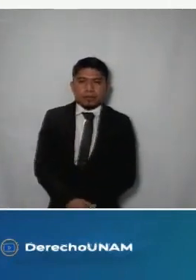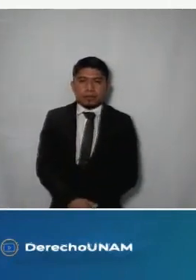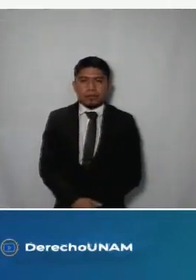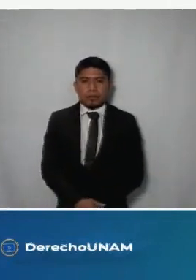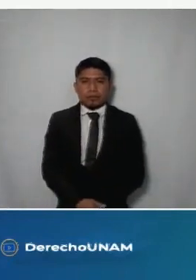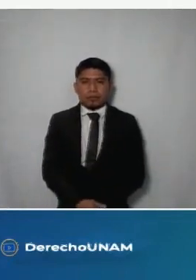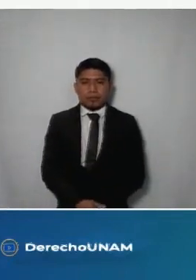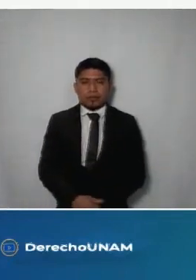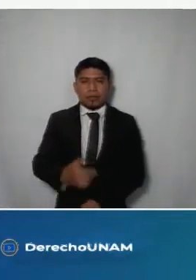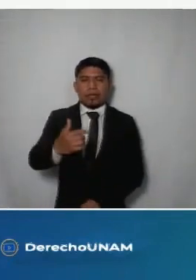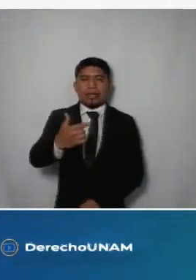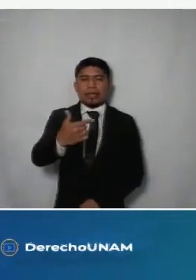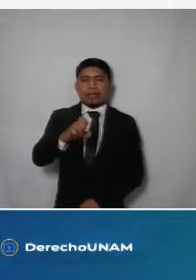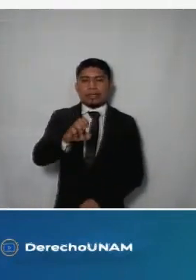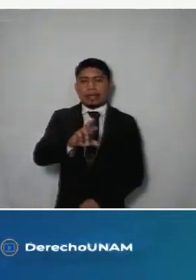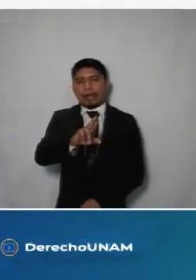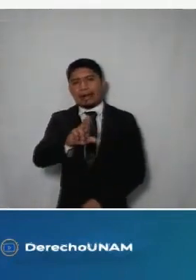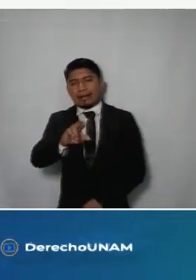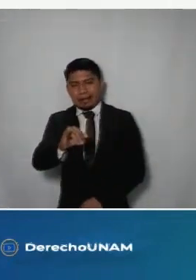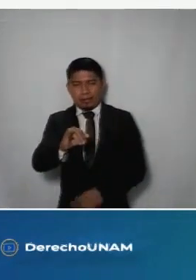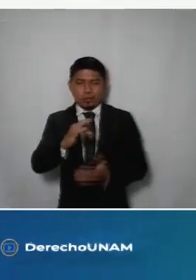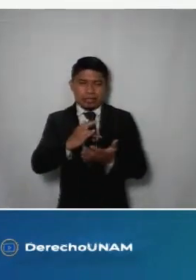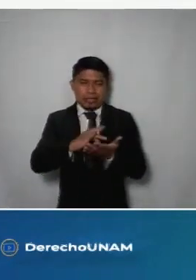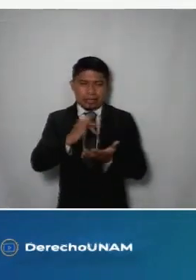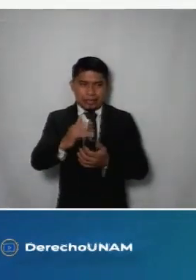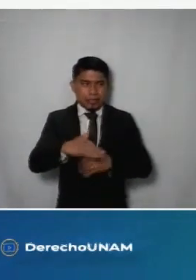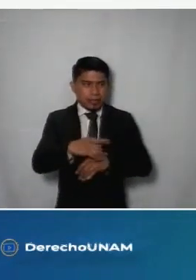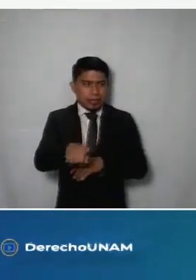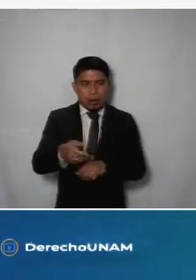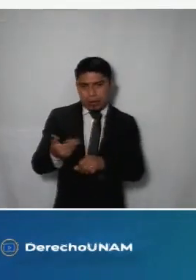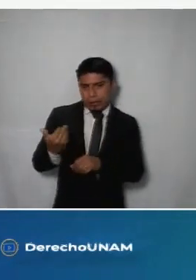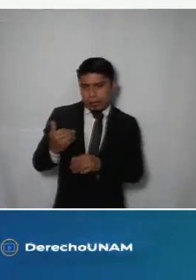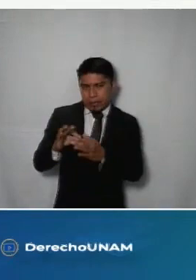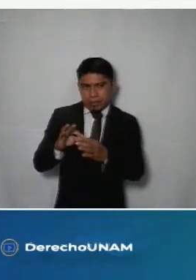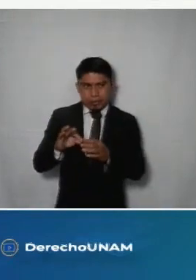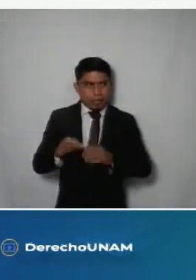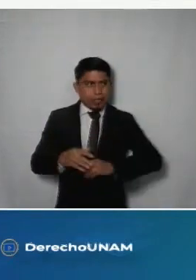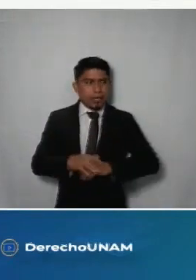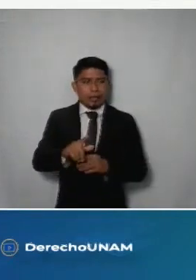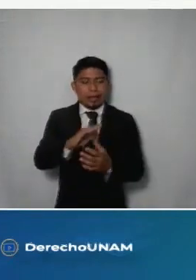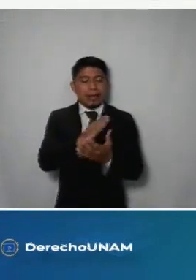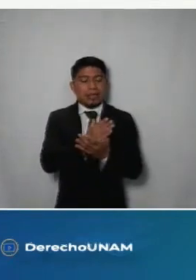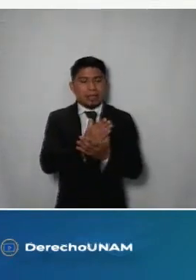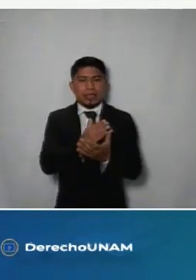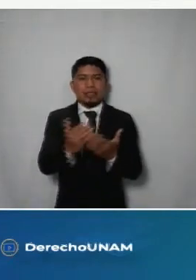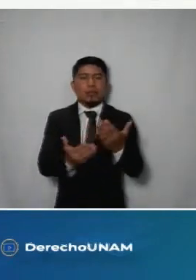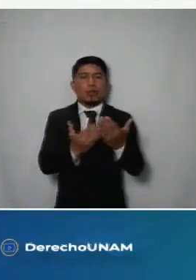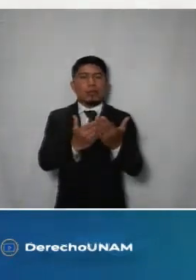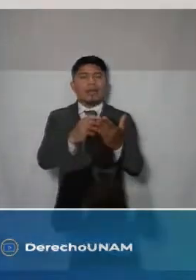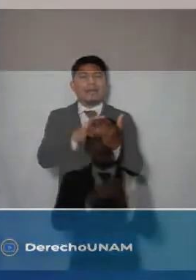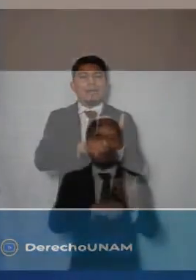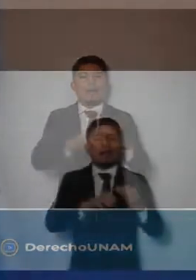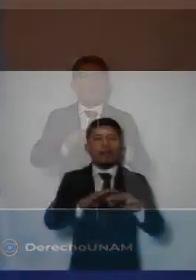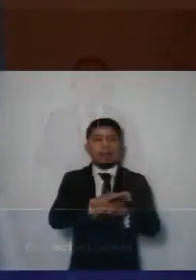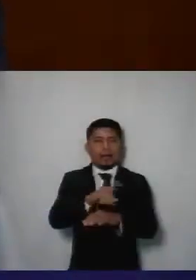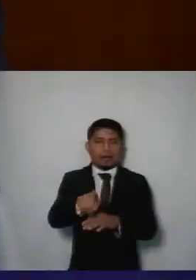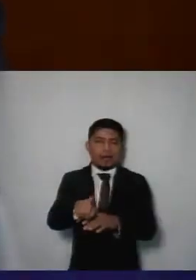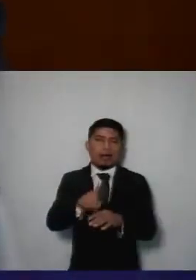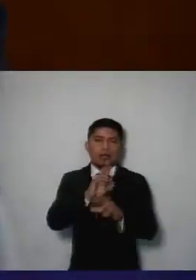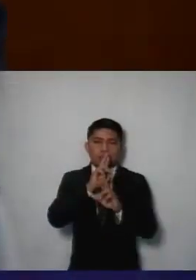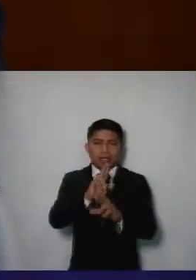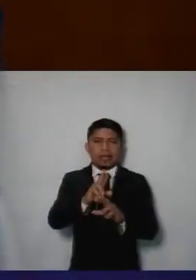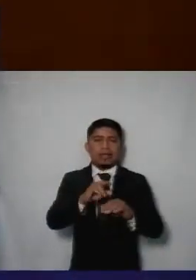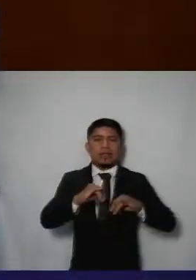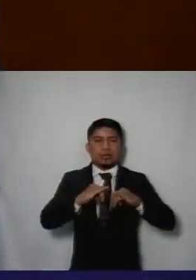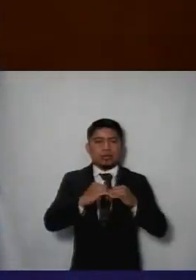gracias muchas gracias Jerry en el recurso de revisión del que se acaba de dar cuenta se propone modificar la respuesta